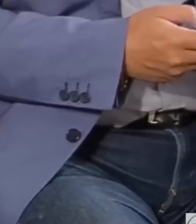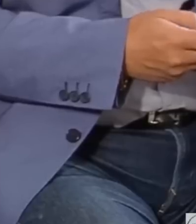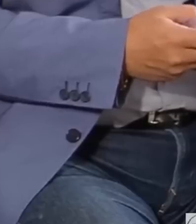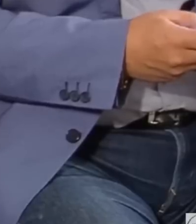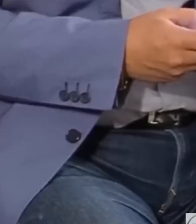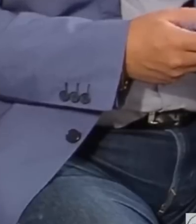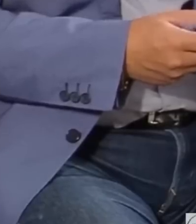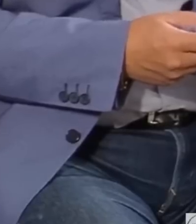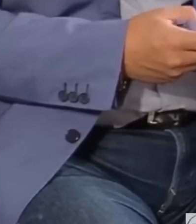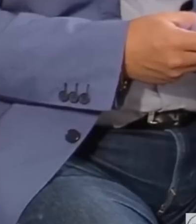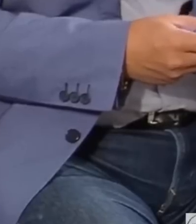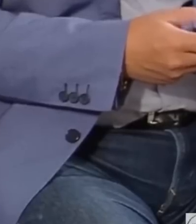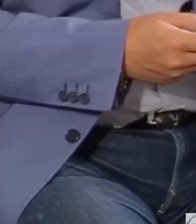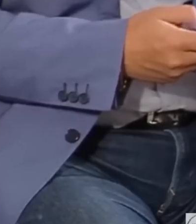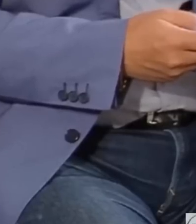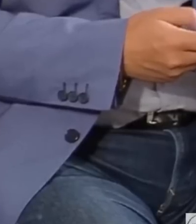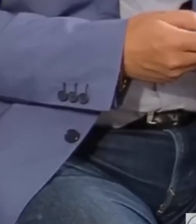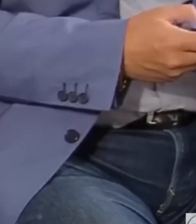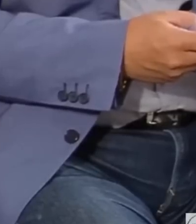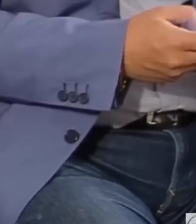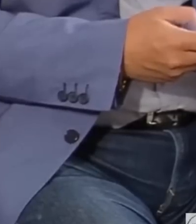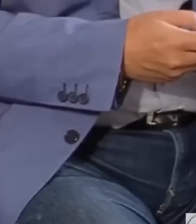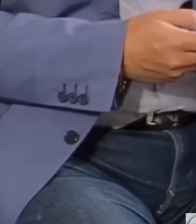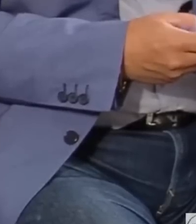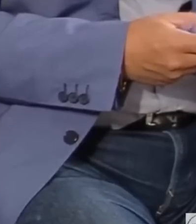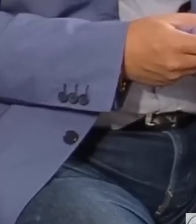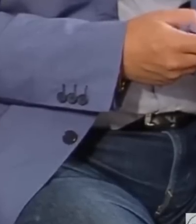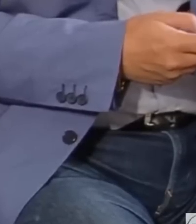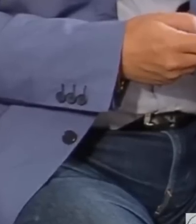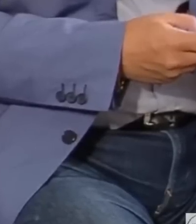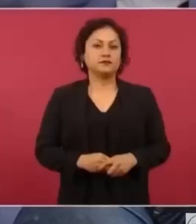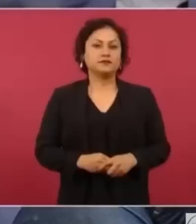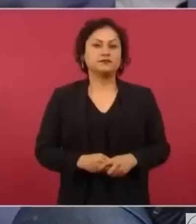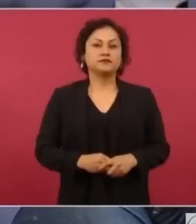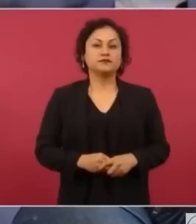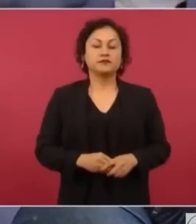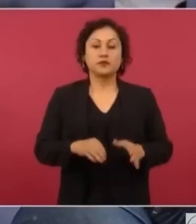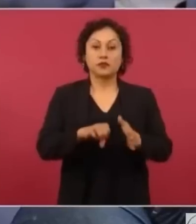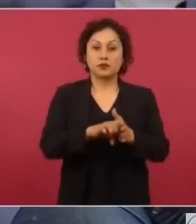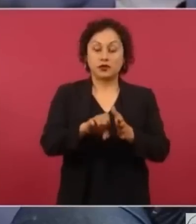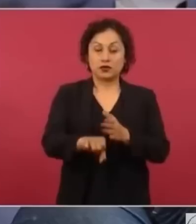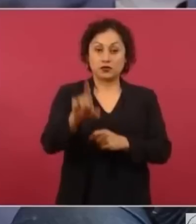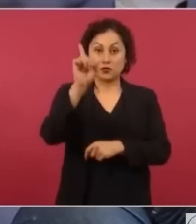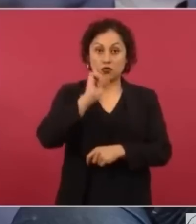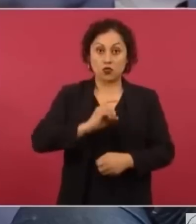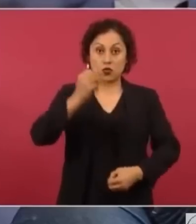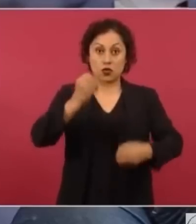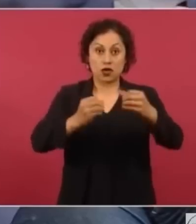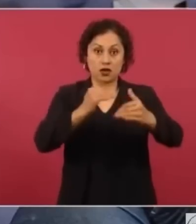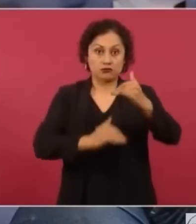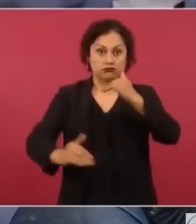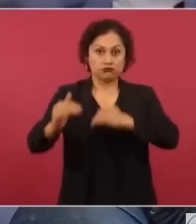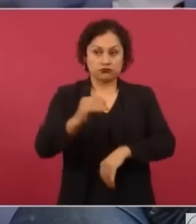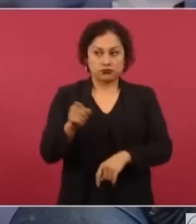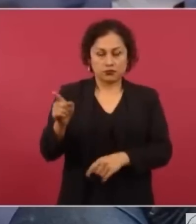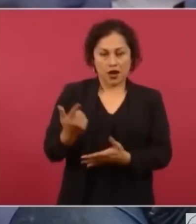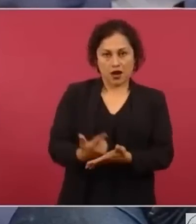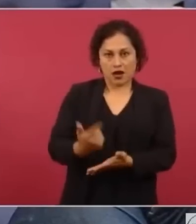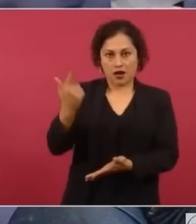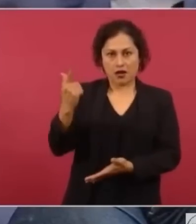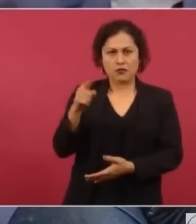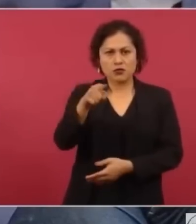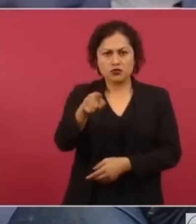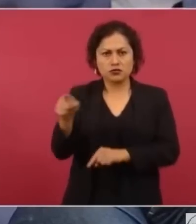de Delitos Graves. En el caso de la ministra, pues, se está cometiendo un delito grave, de acuerdo con lo que usted propuso al Congreso, al inicio de su